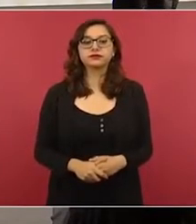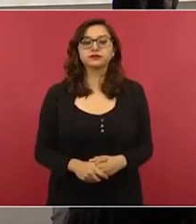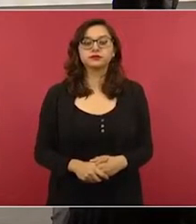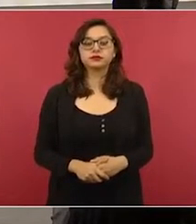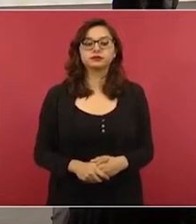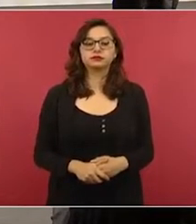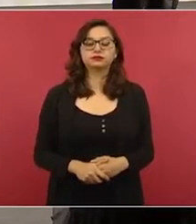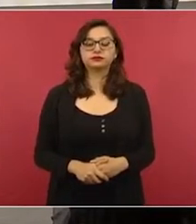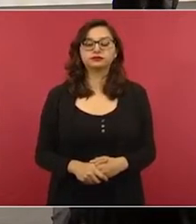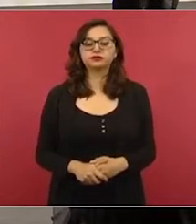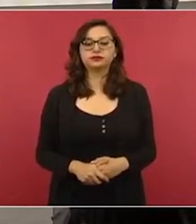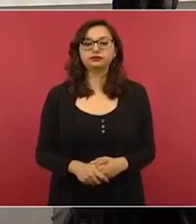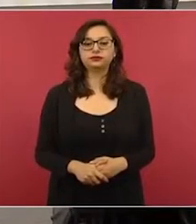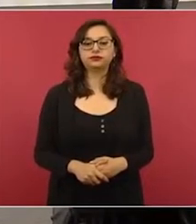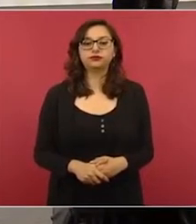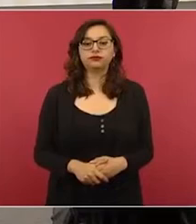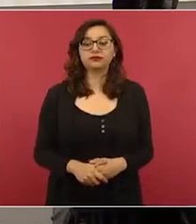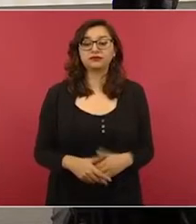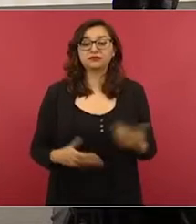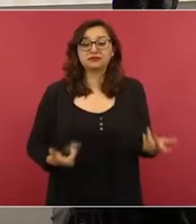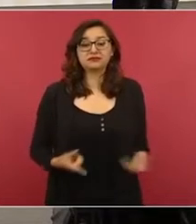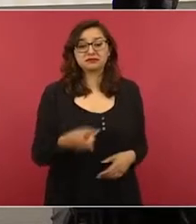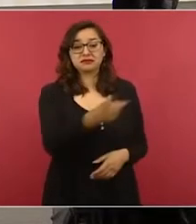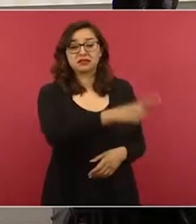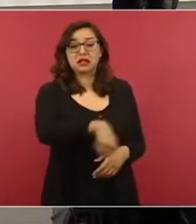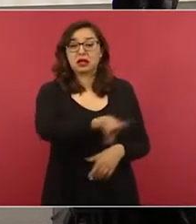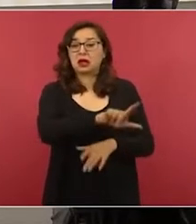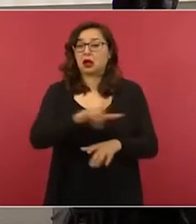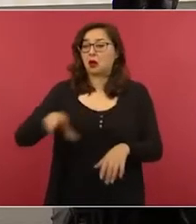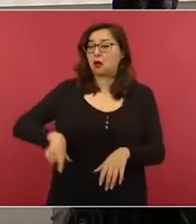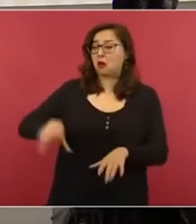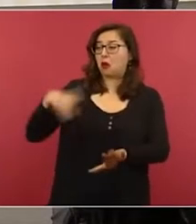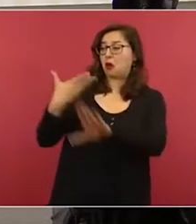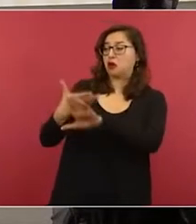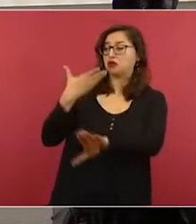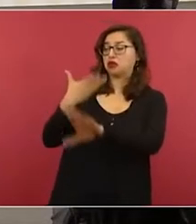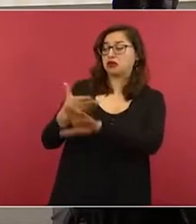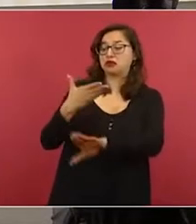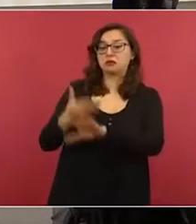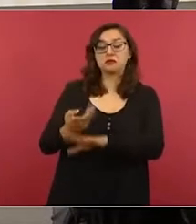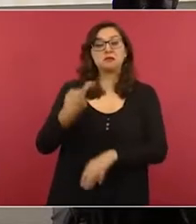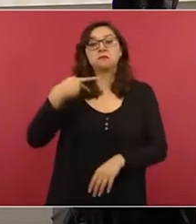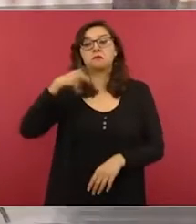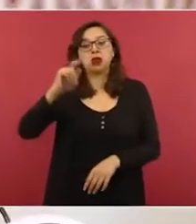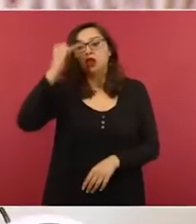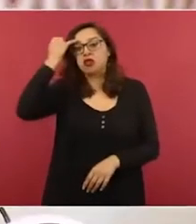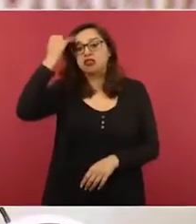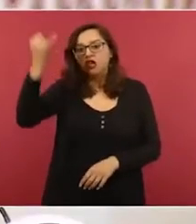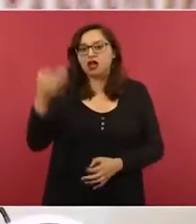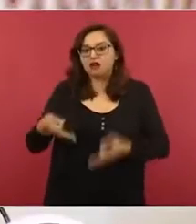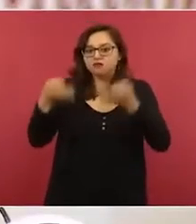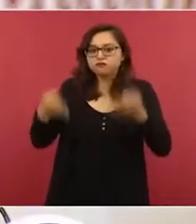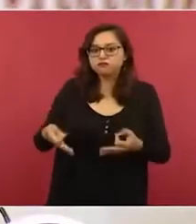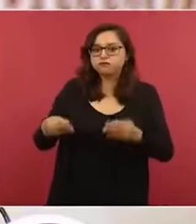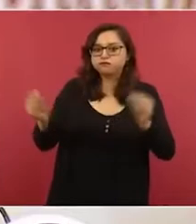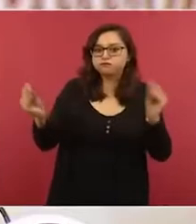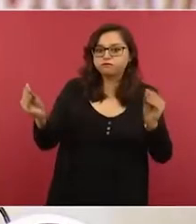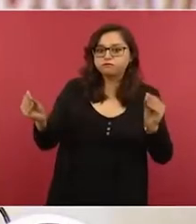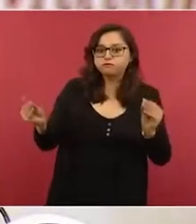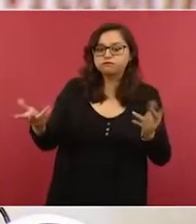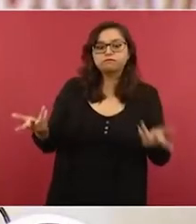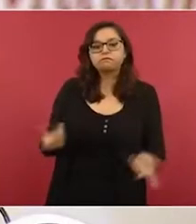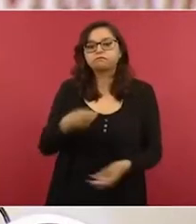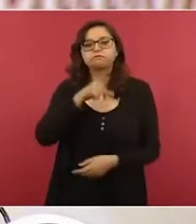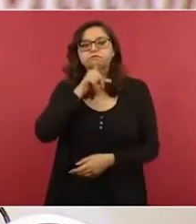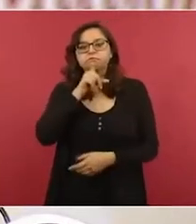Cuando la oposición carece de argumentos, hasta es capaz de decir que el gobierno cambiará el color